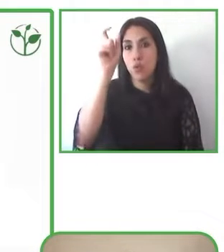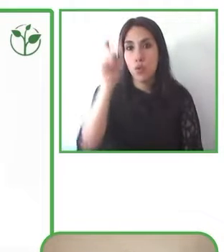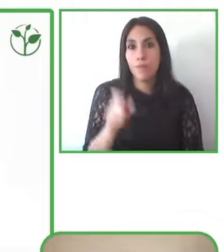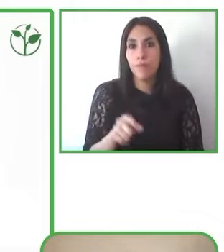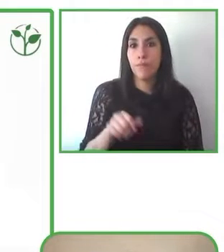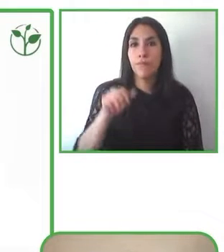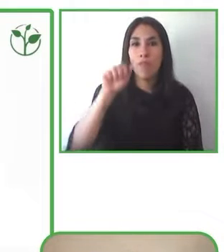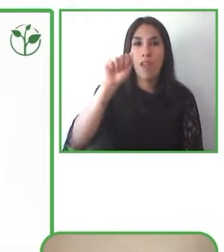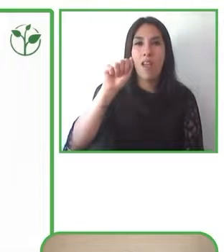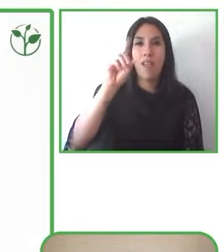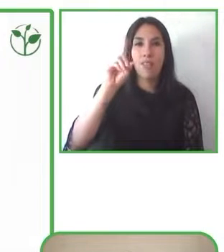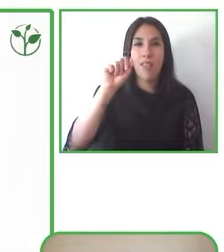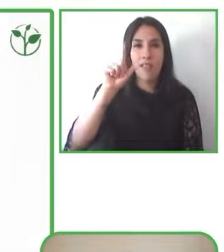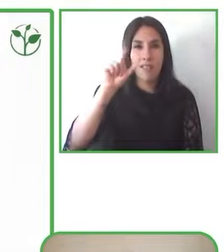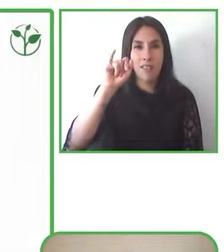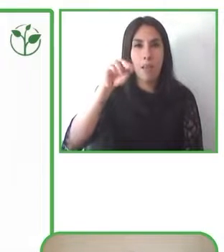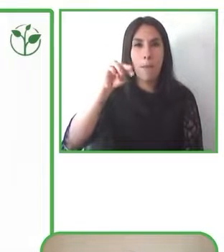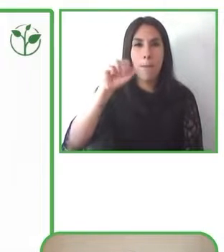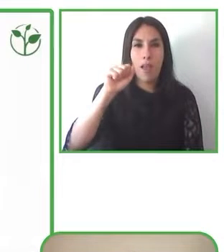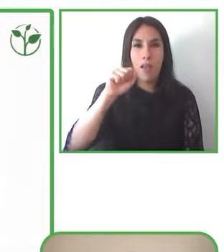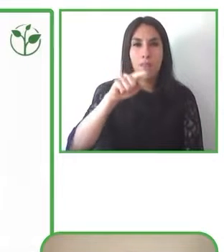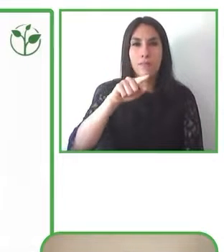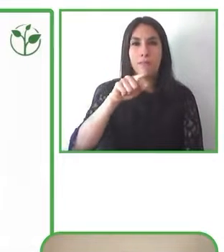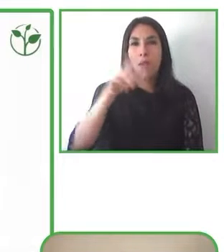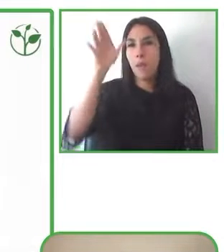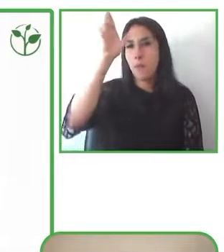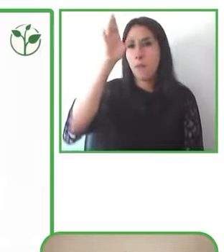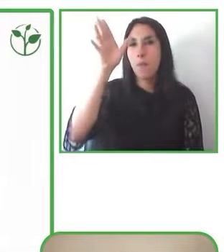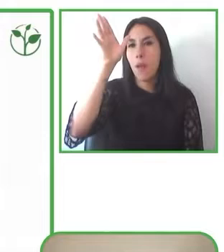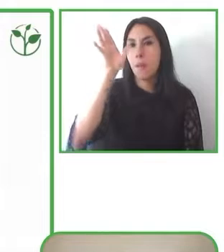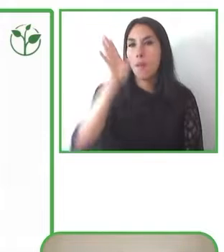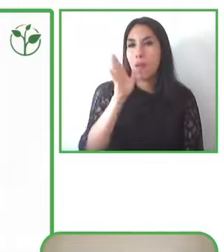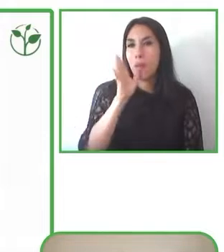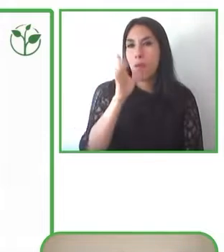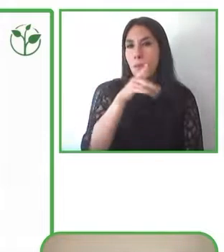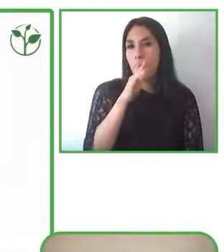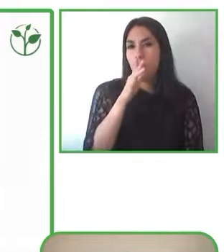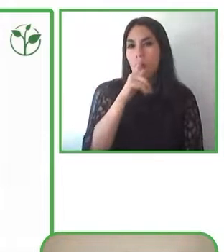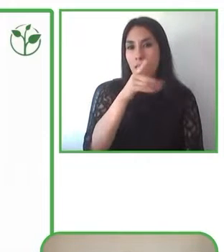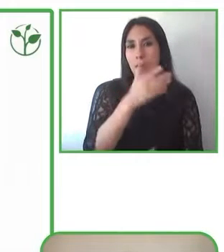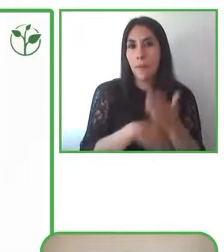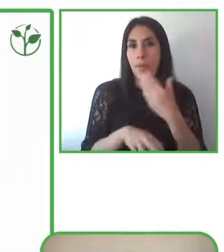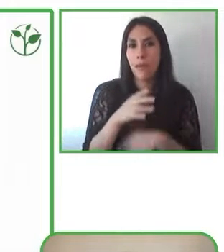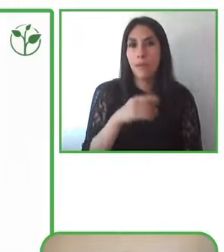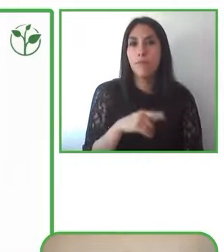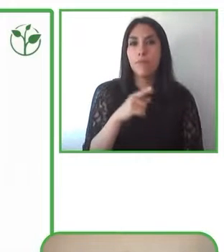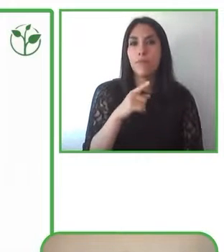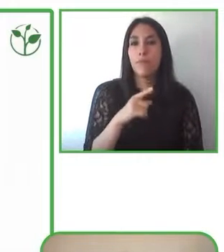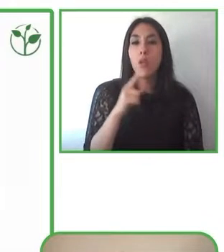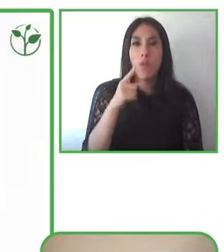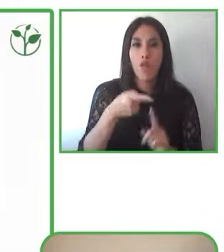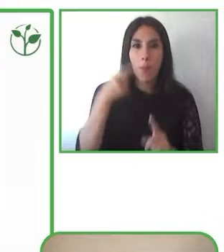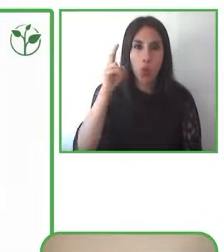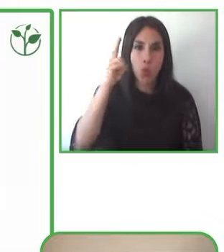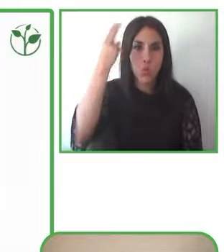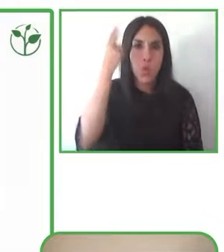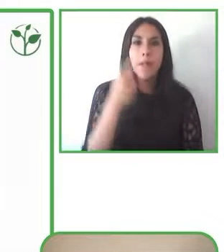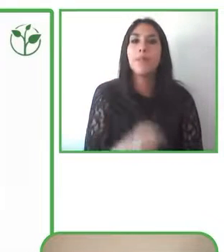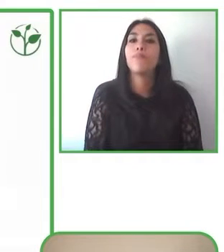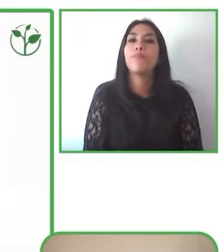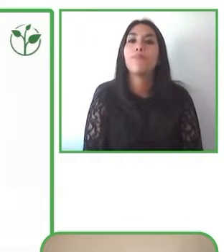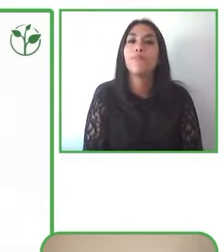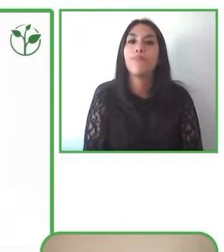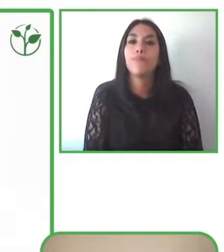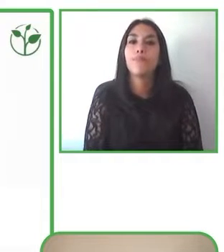de una niña con discapacidad ella es de Uruguay y vive en una ciudad bastante turística y